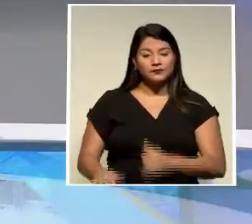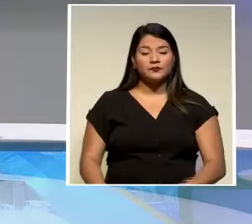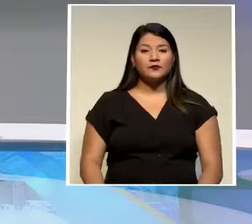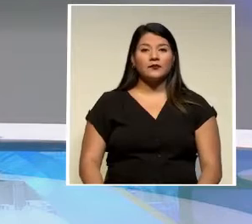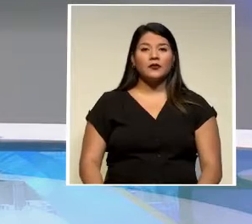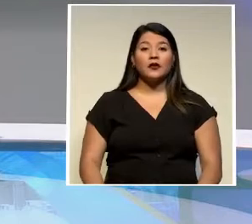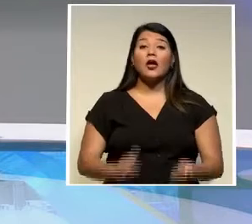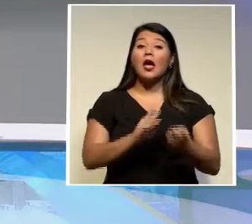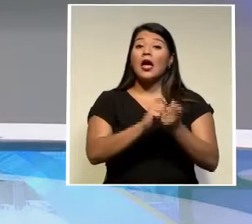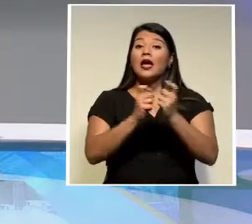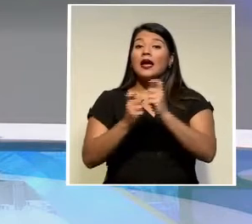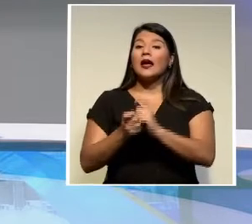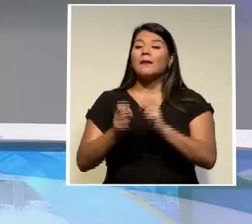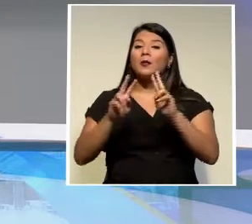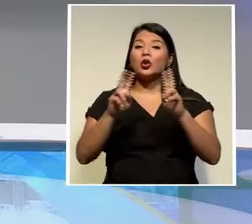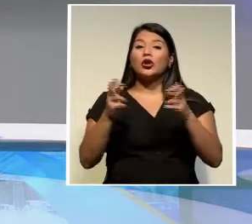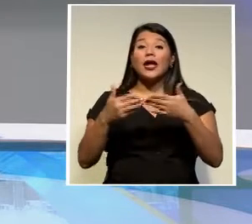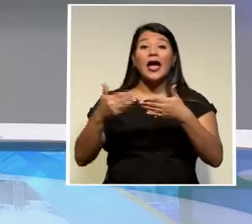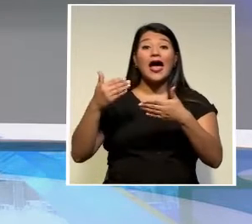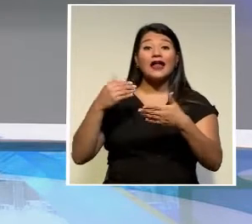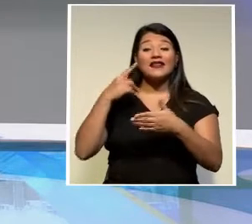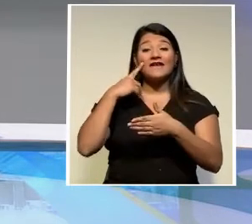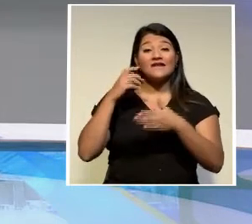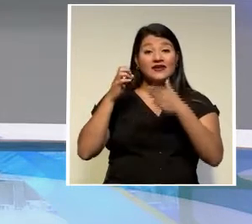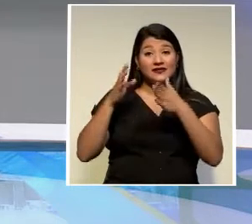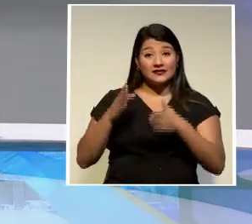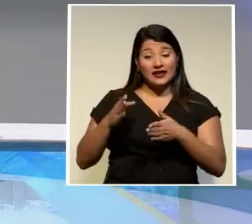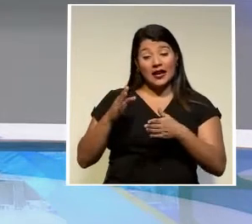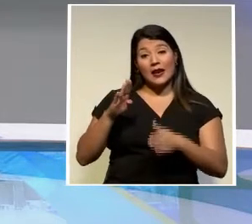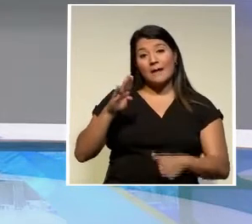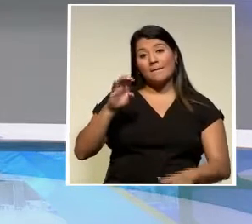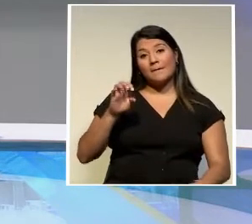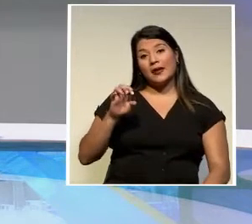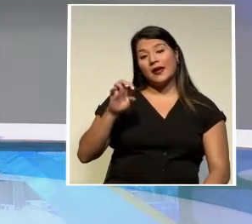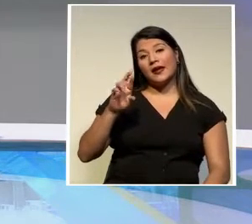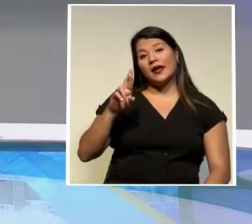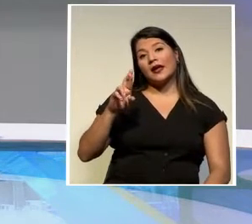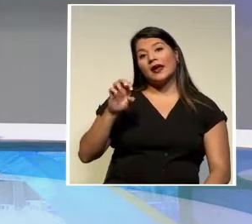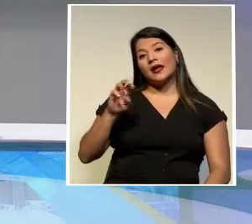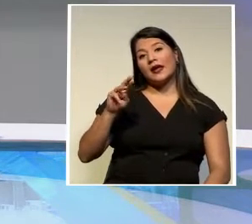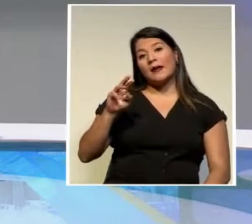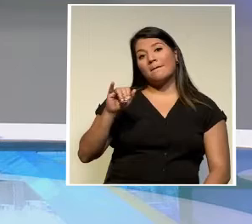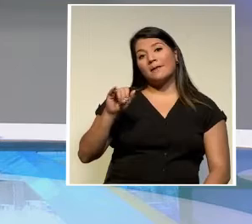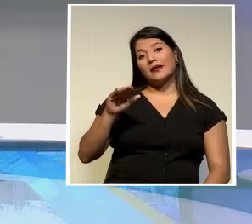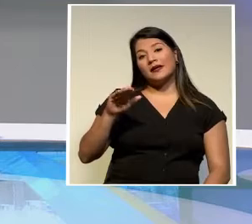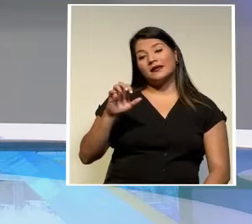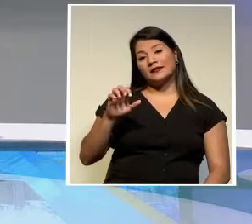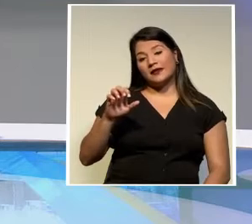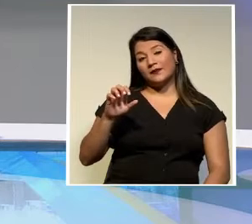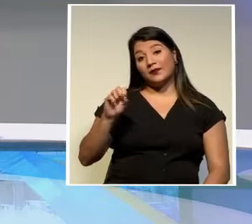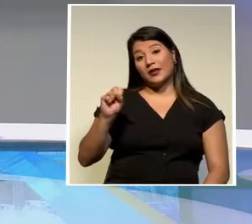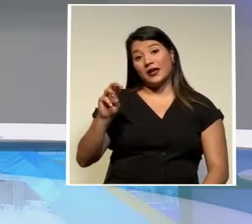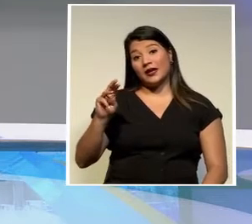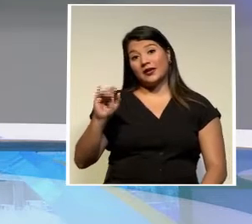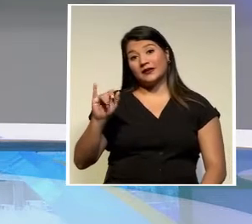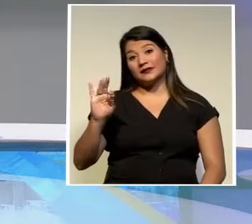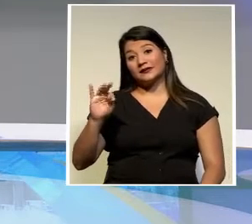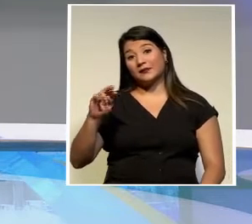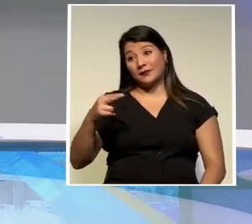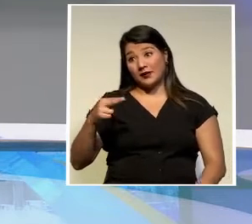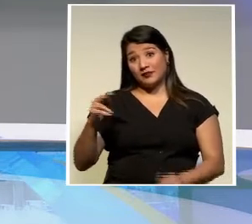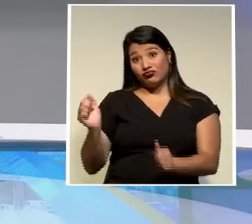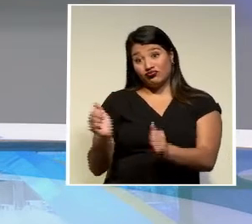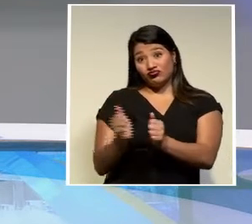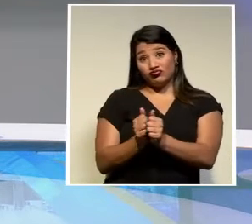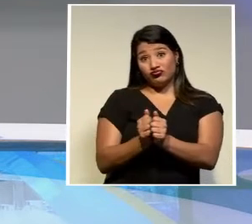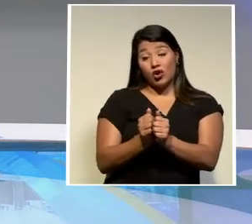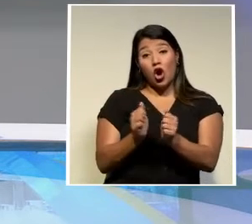cambiamos de tema la ex fiscal subrogante Berenice Smith se sumó a otros 50 fiscales que la semana pasada